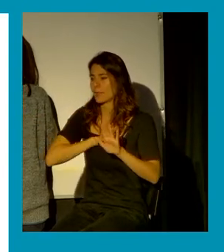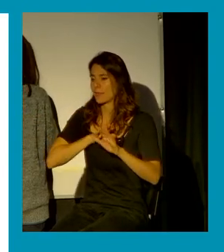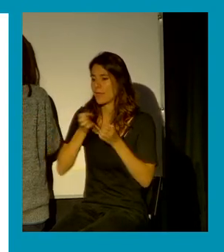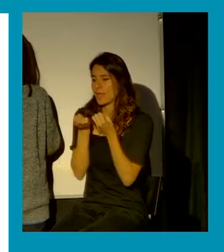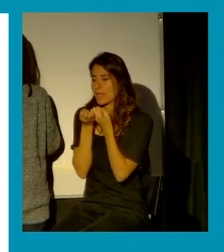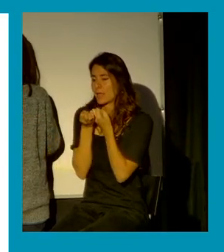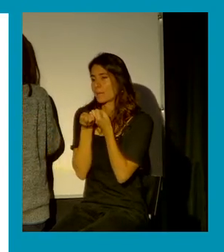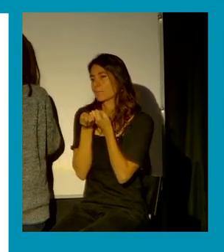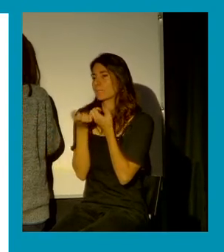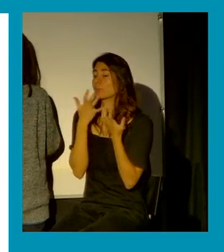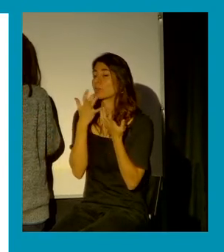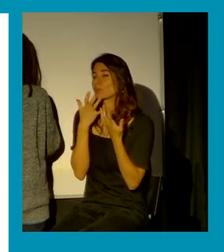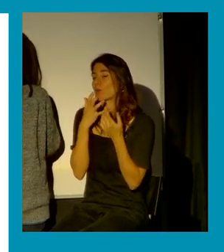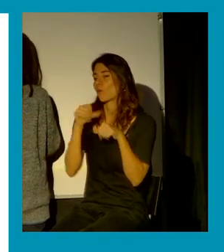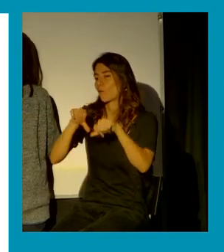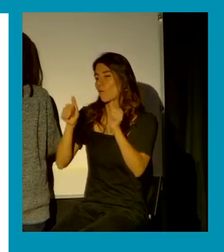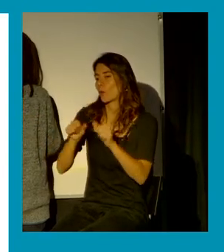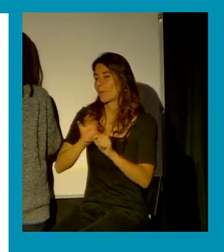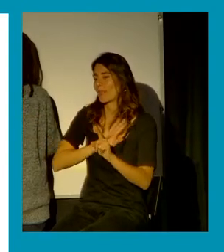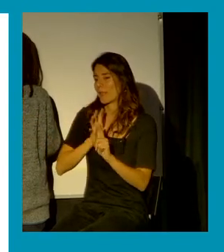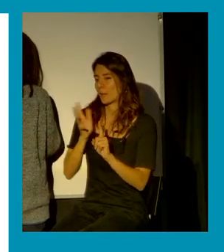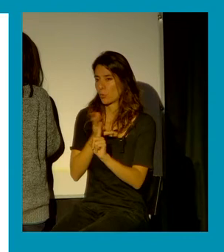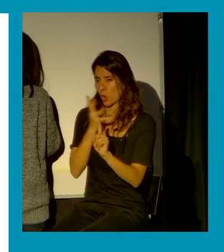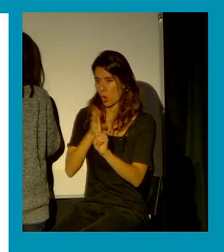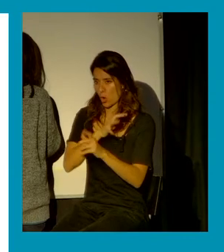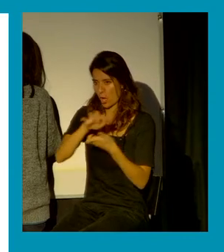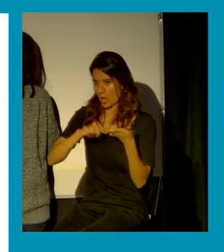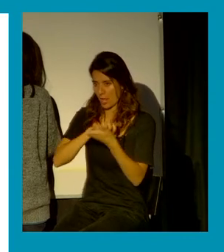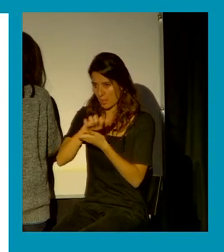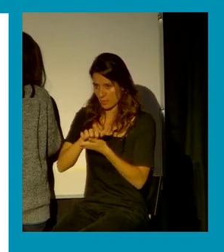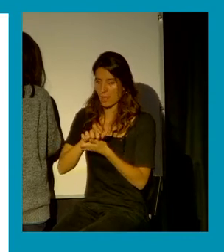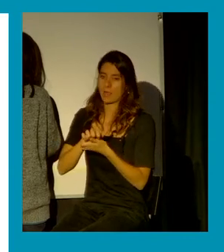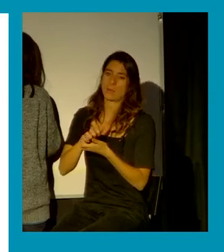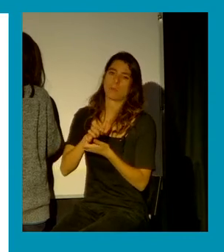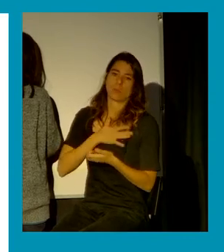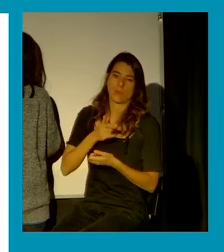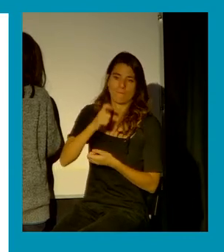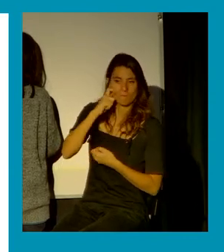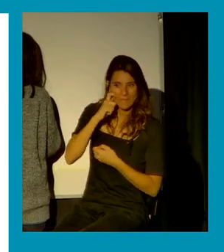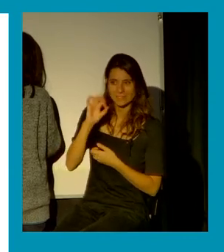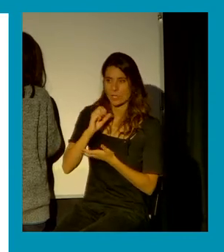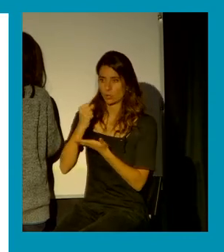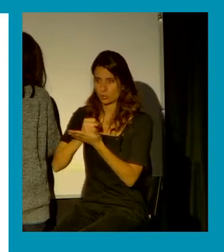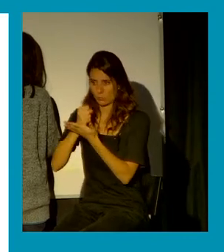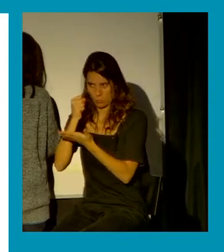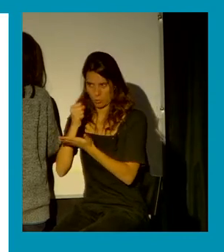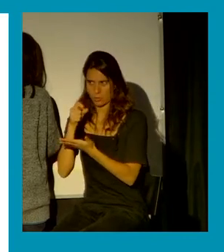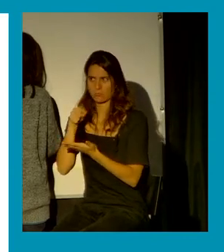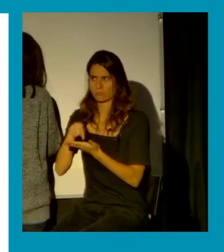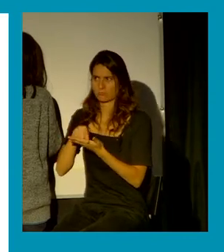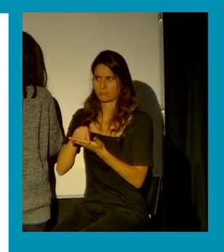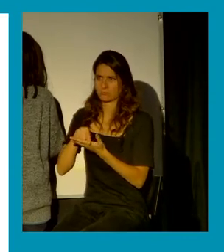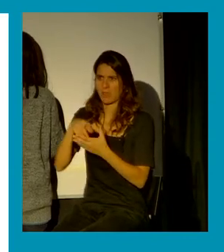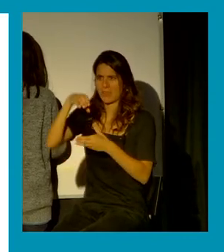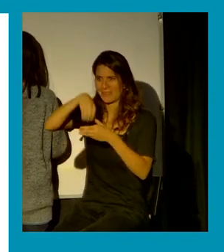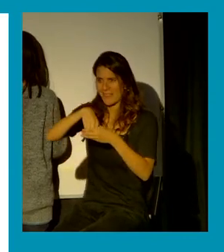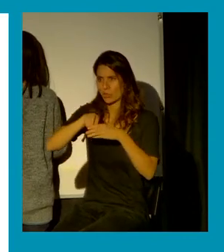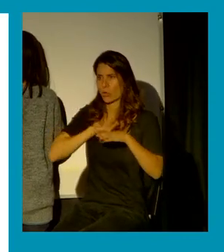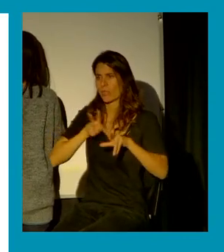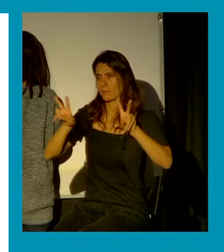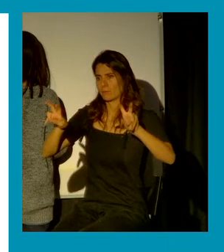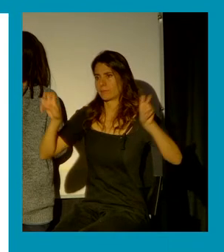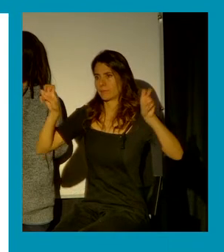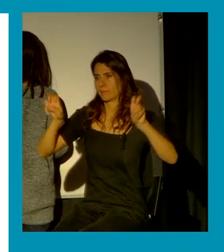forma física, simbólica, y por lo tanto la vuelve a poner en vulneración desde derechos fundamentales. Pero vuelvo a decir, creo que